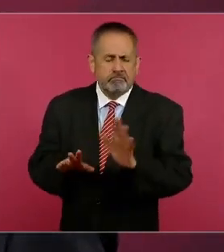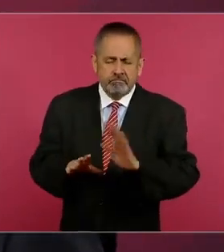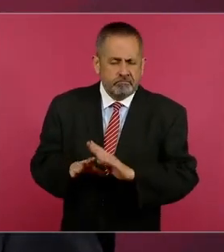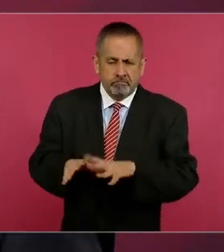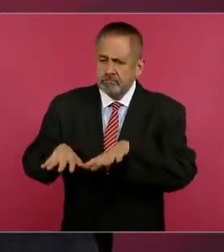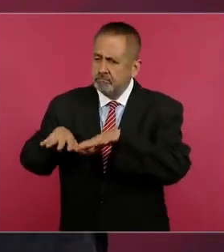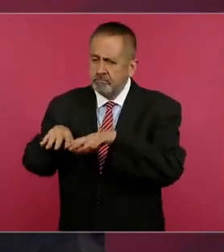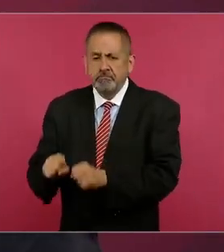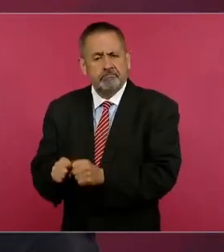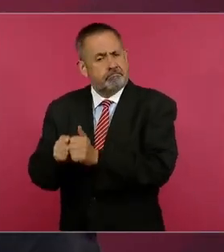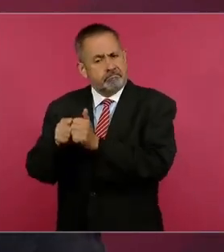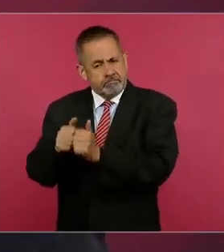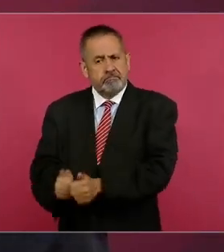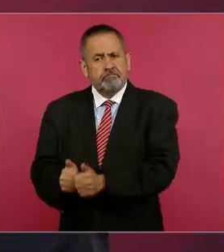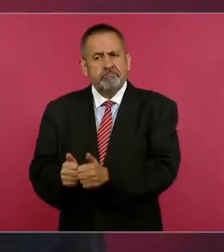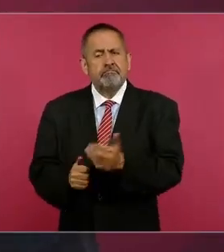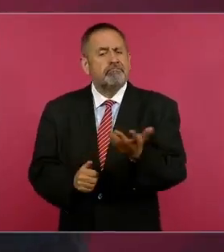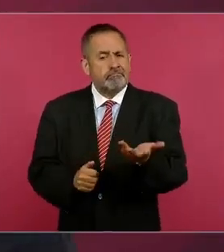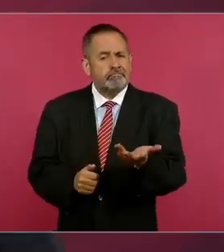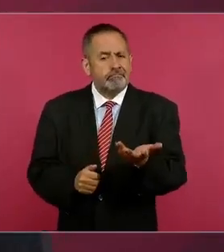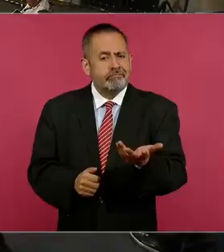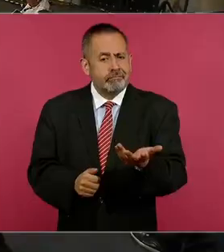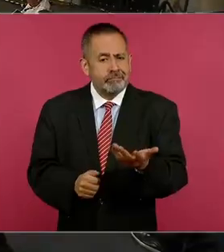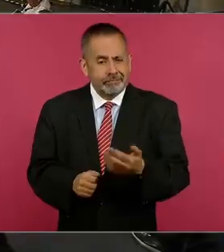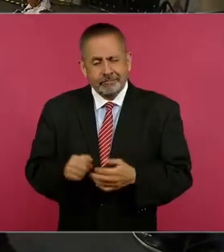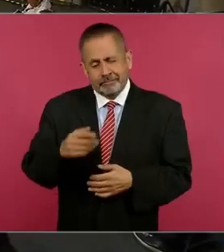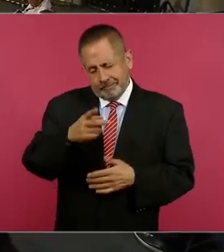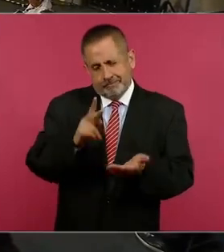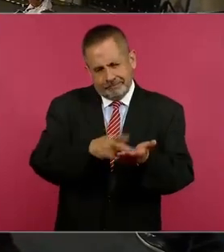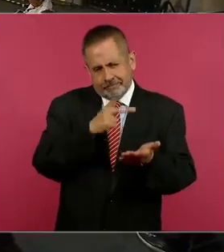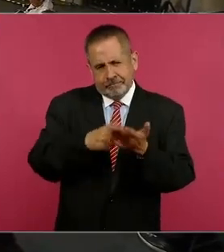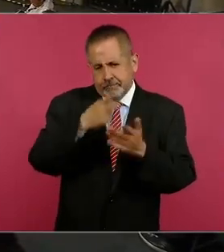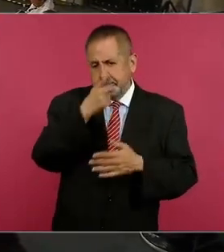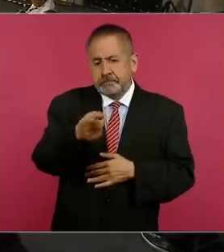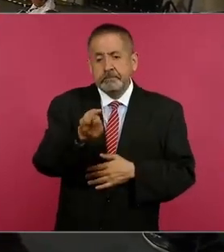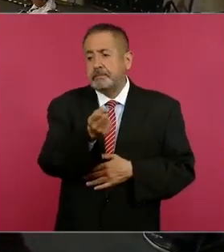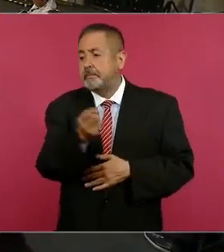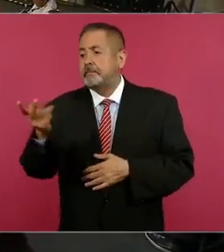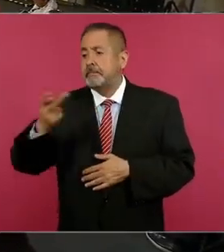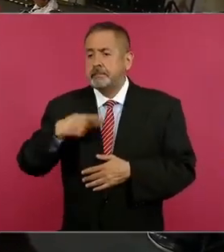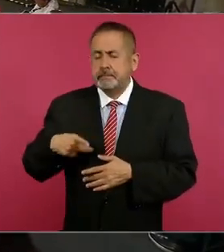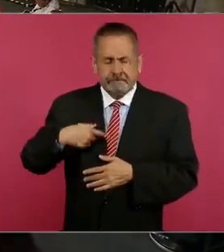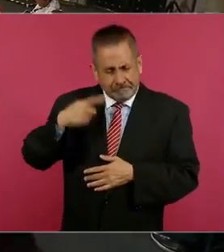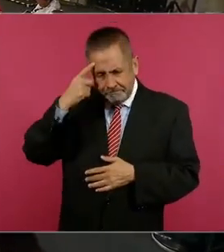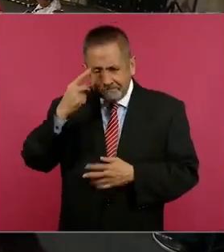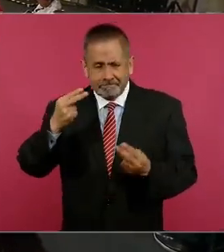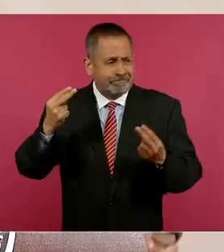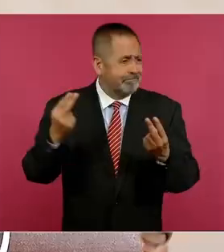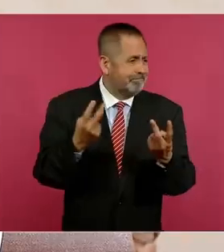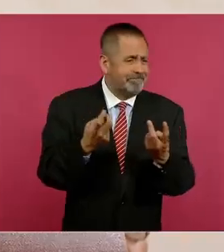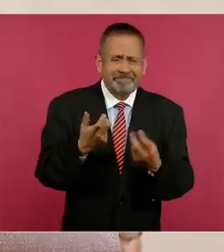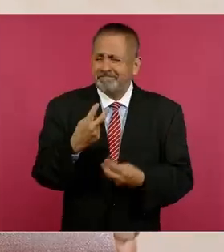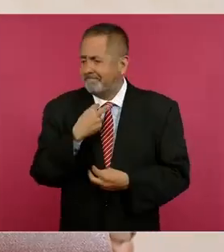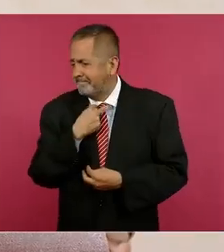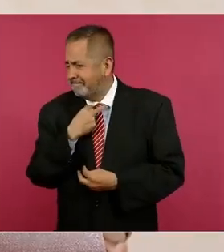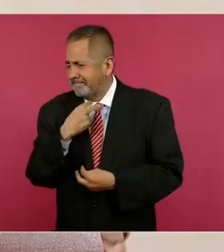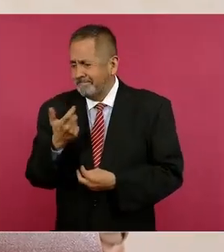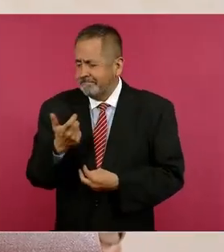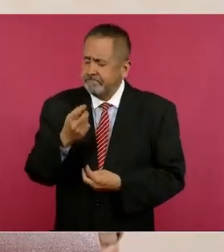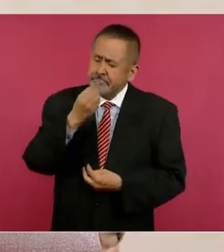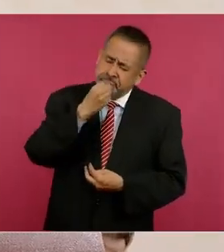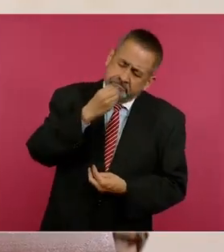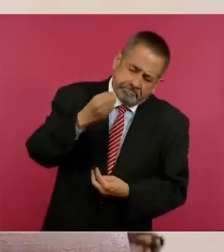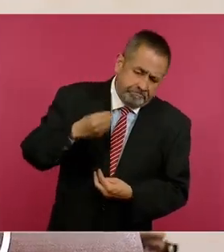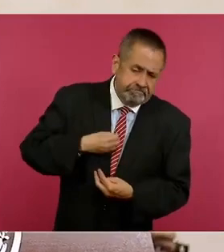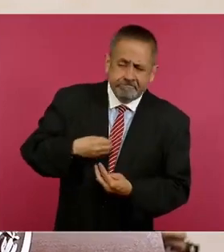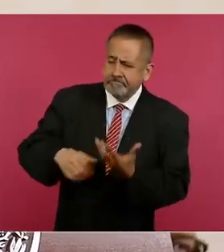dicho muchas veces, el que emigra lo hace por necesidad, no por gusto, entonces